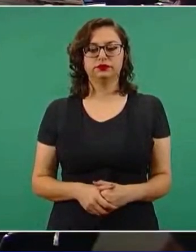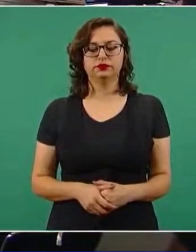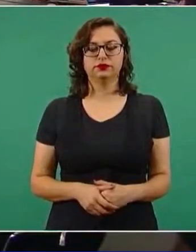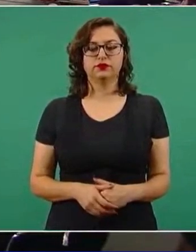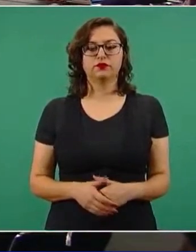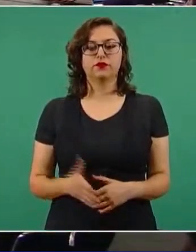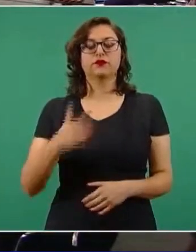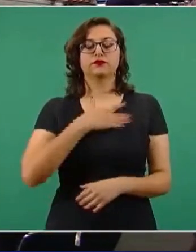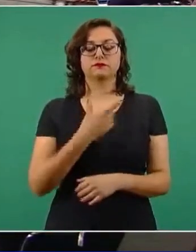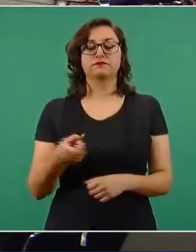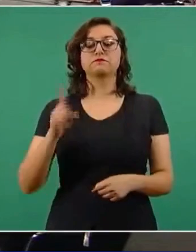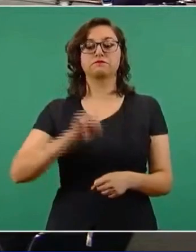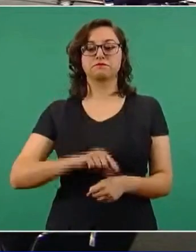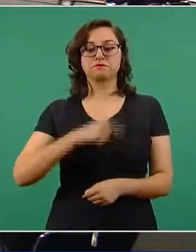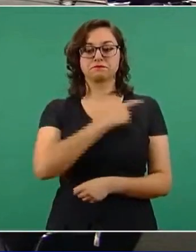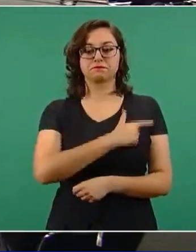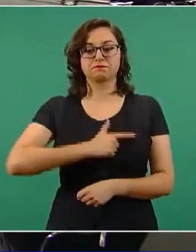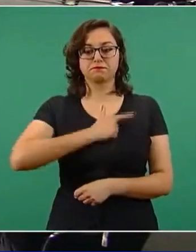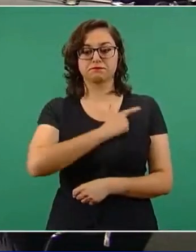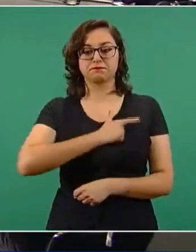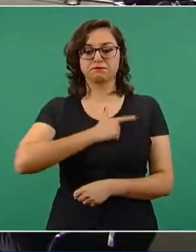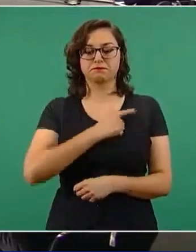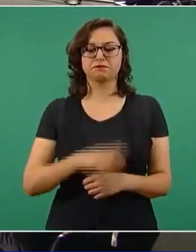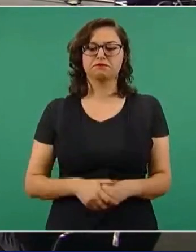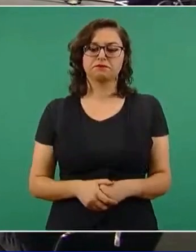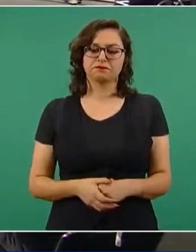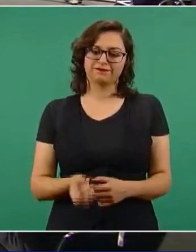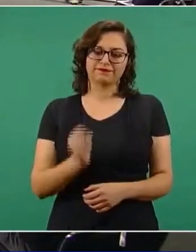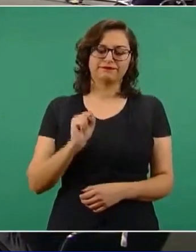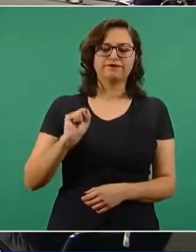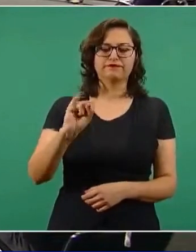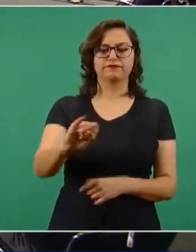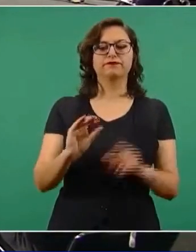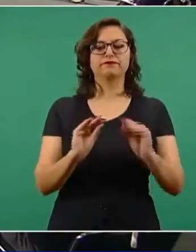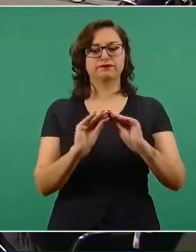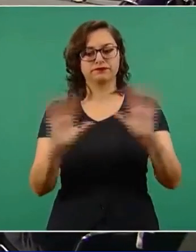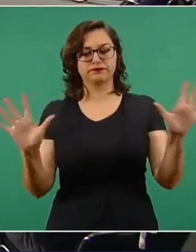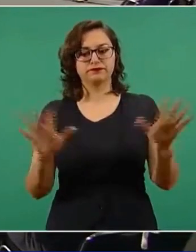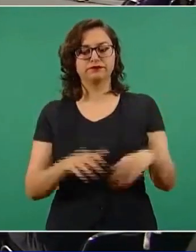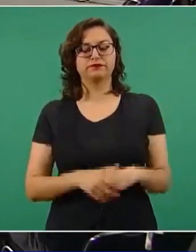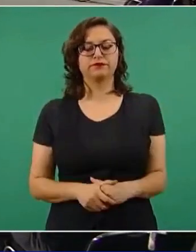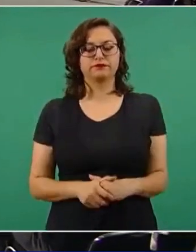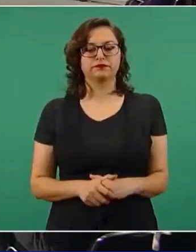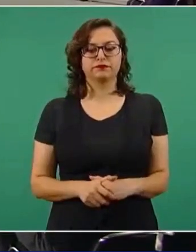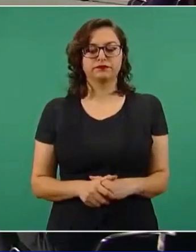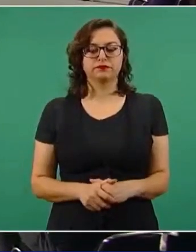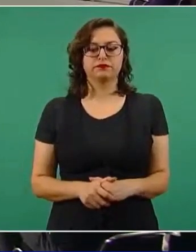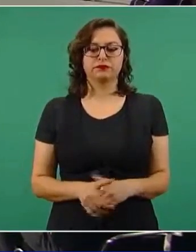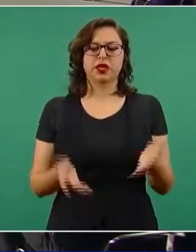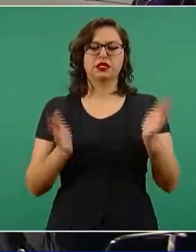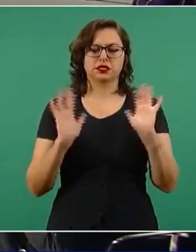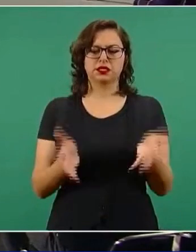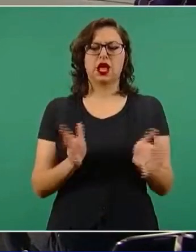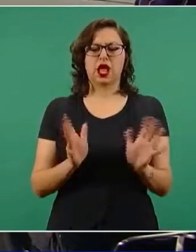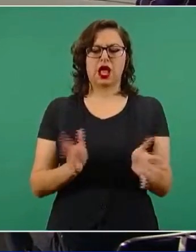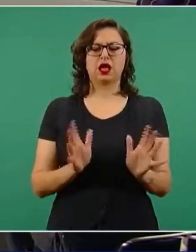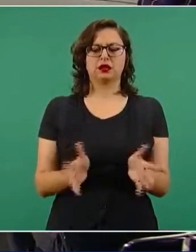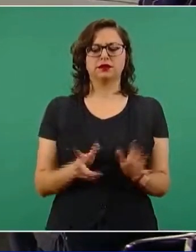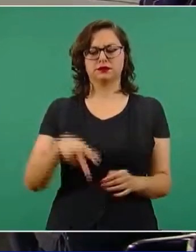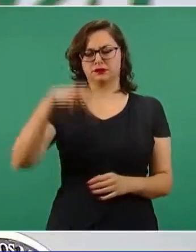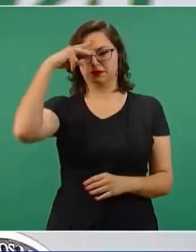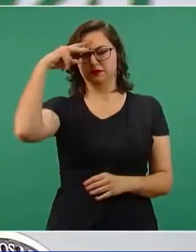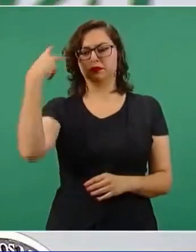Buenos días, con mucho gusto. desde luego que sí, y de hecho ya lo está haciendo nuestro país, en la visita